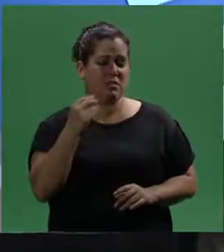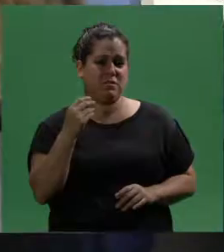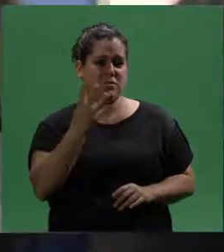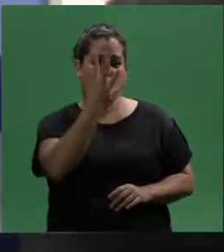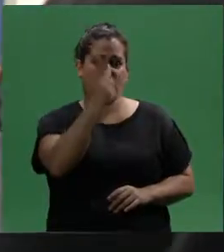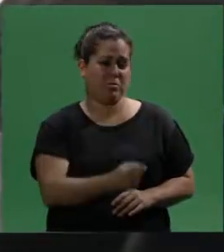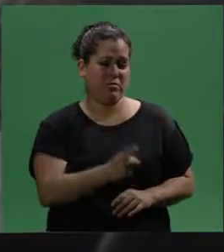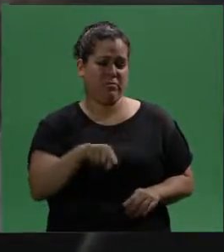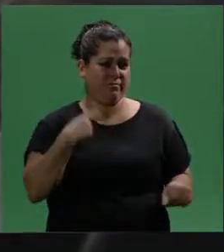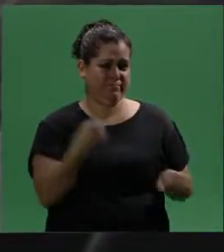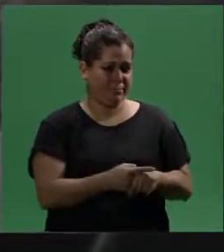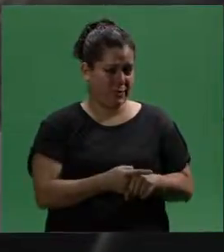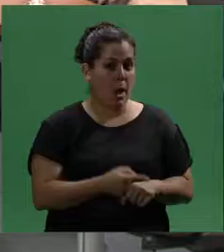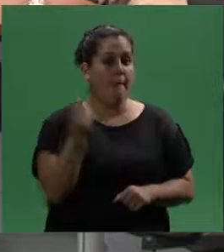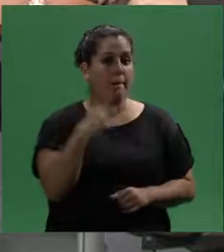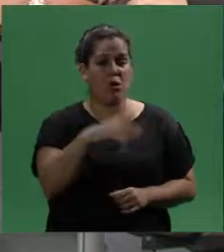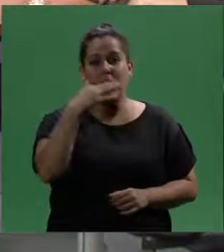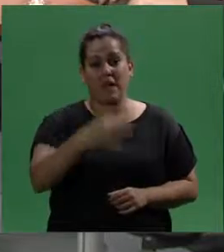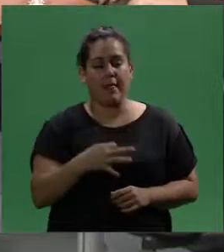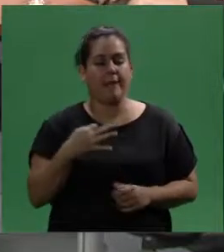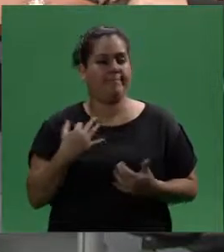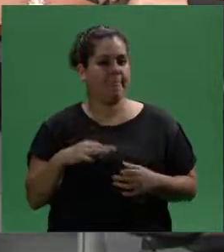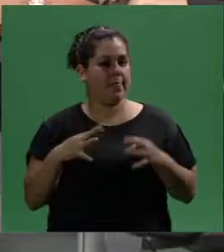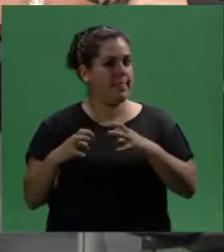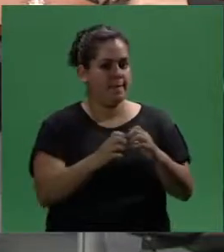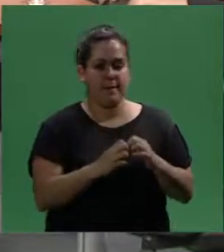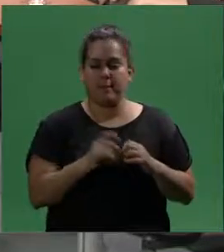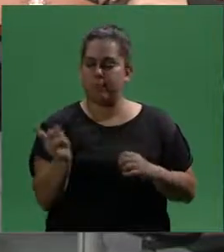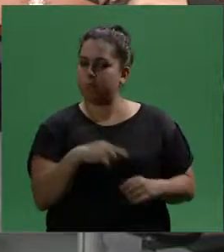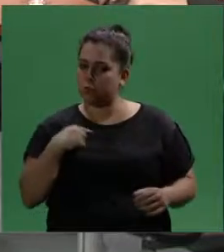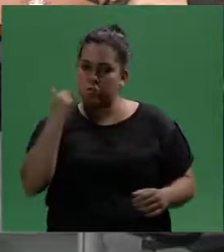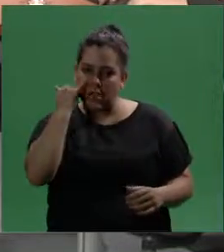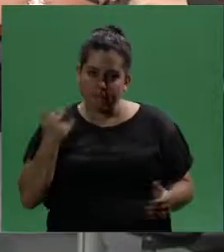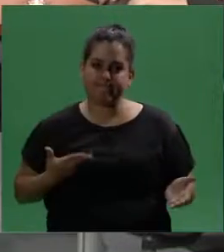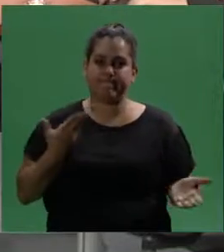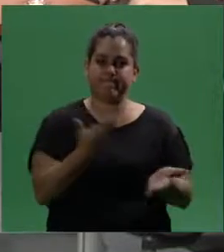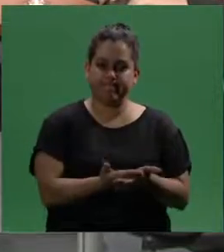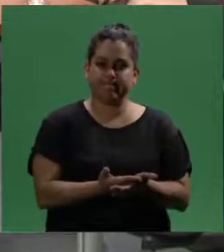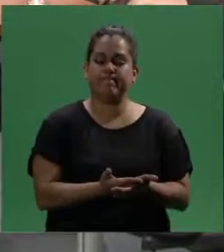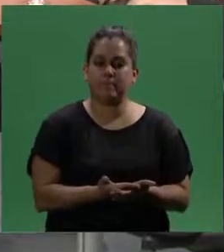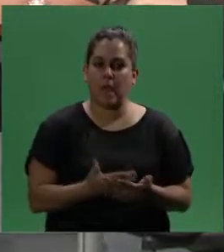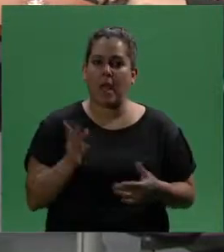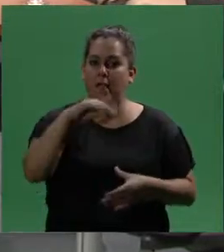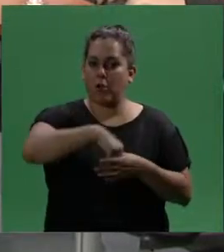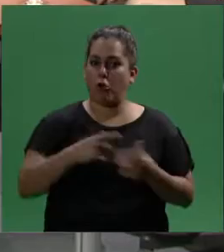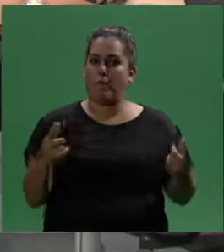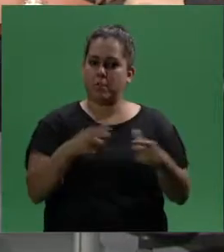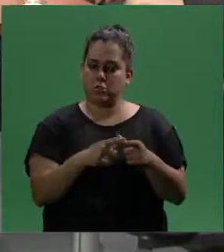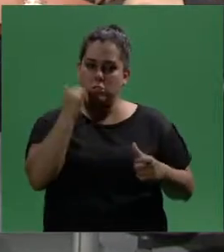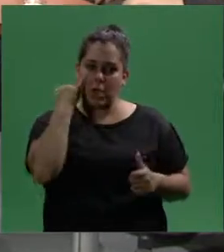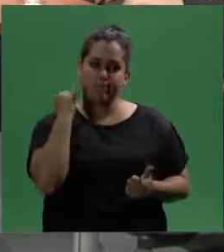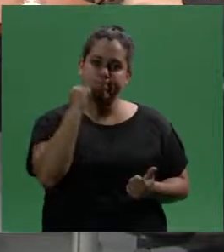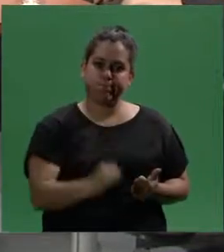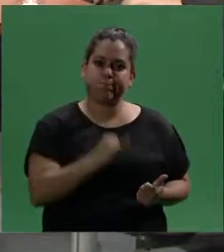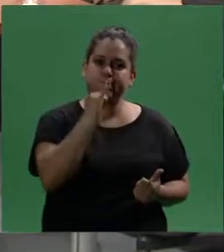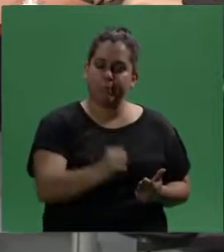CUPO y la realidad es que es para debatir, que es lo que estamos planteando como inquietud dentro de la